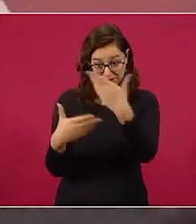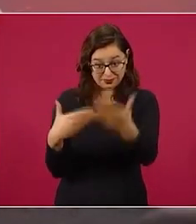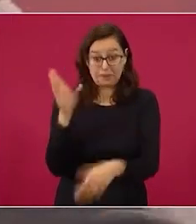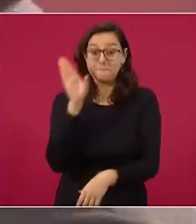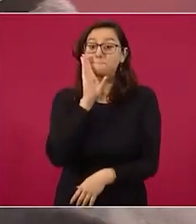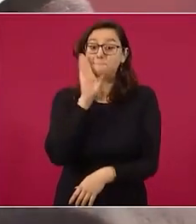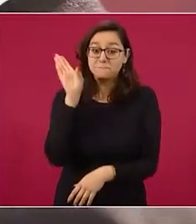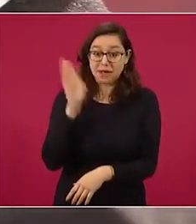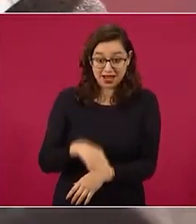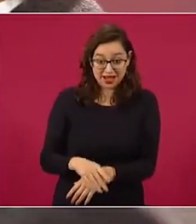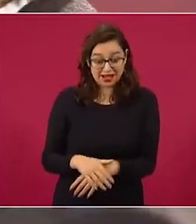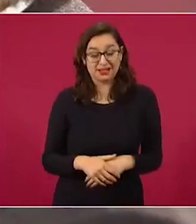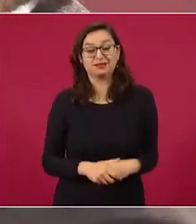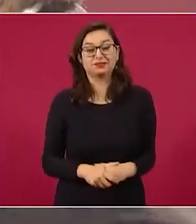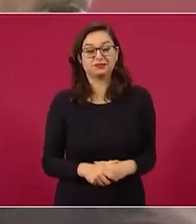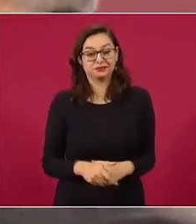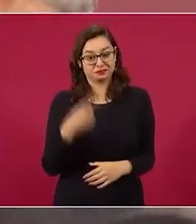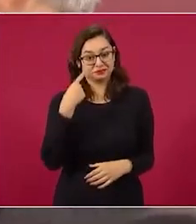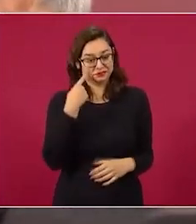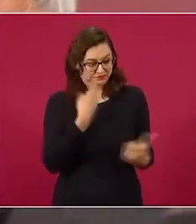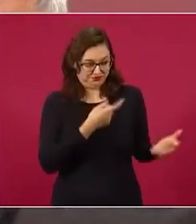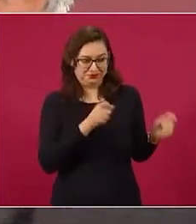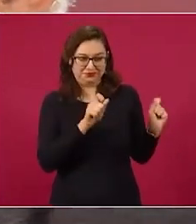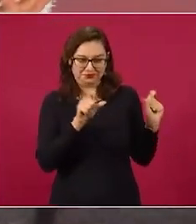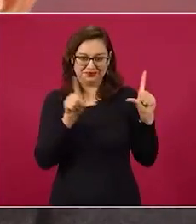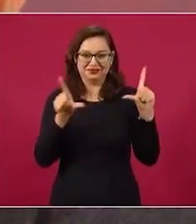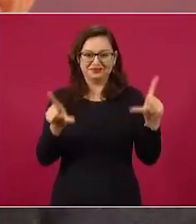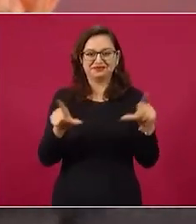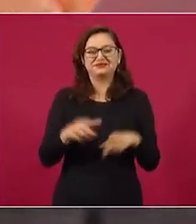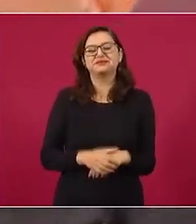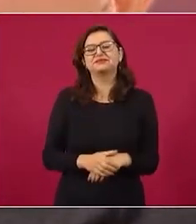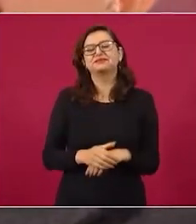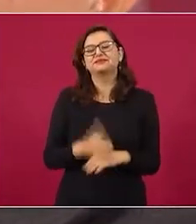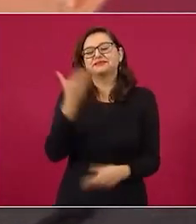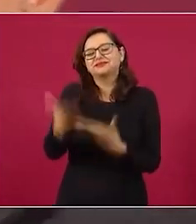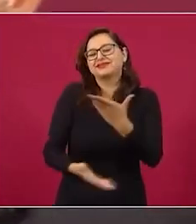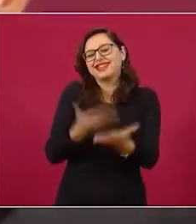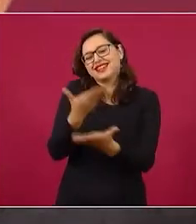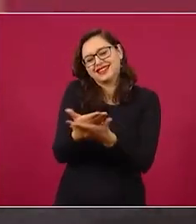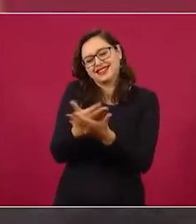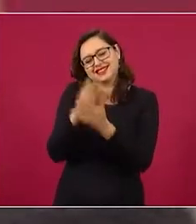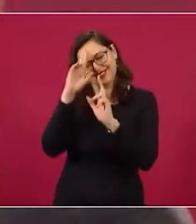¿Sí? Bueno, ¿por qué no ponen a lo del señor? Con todo respeto, es nada más para...